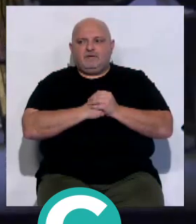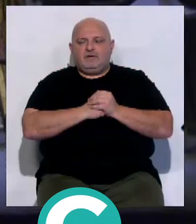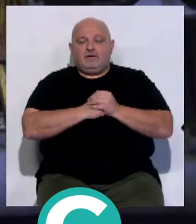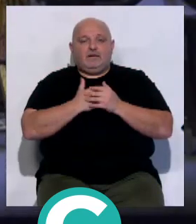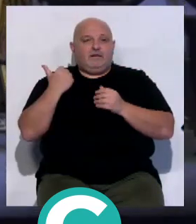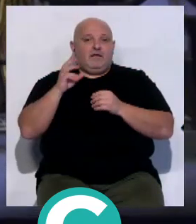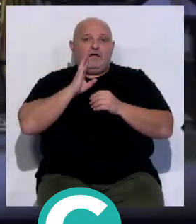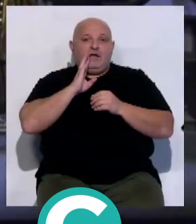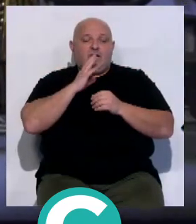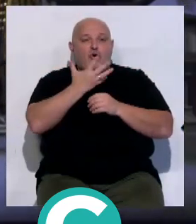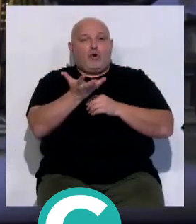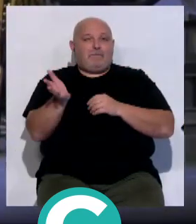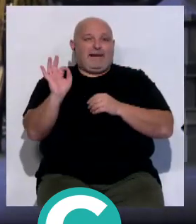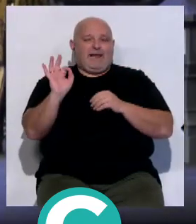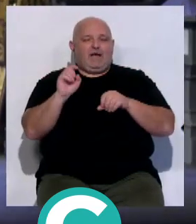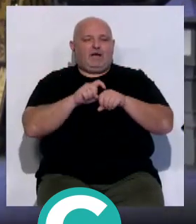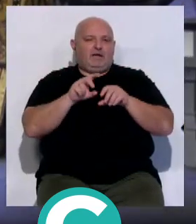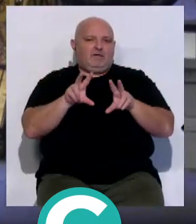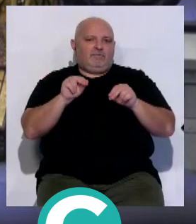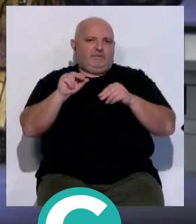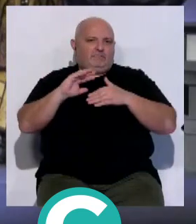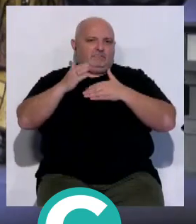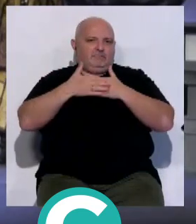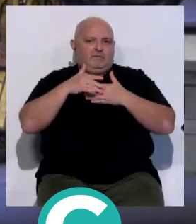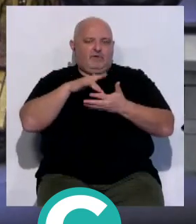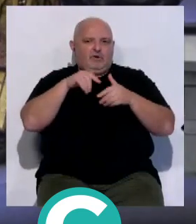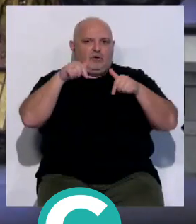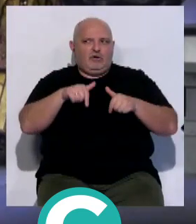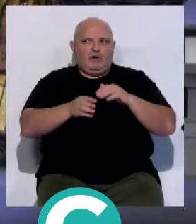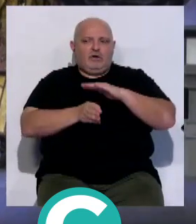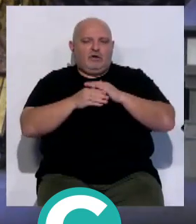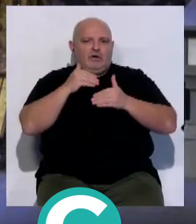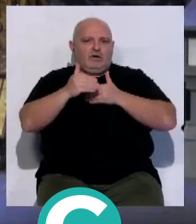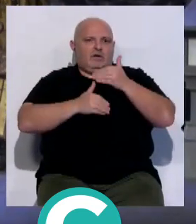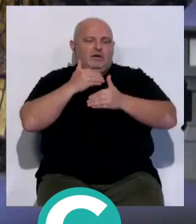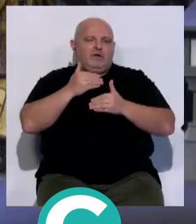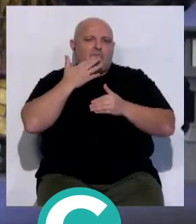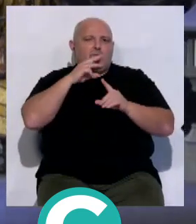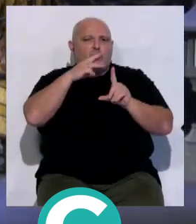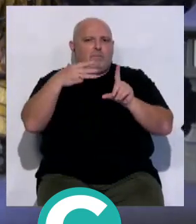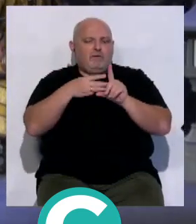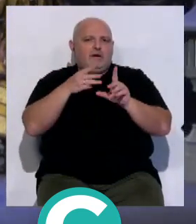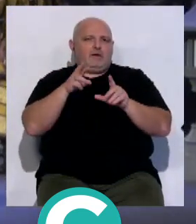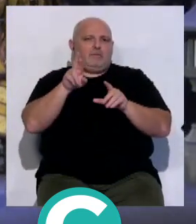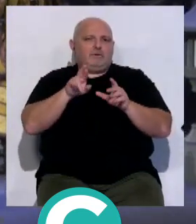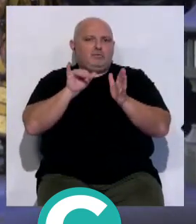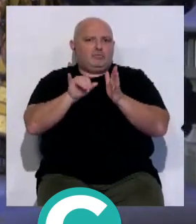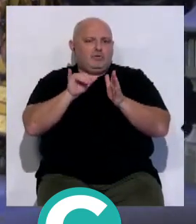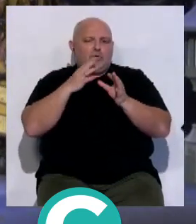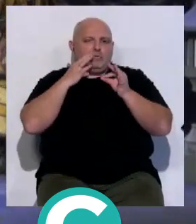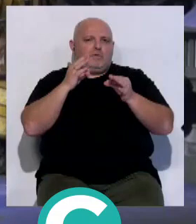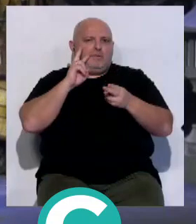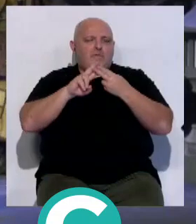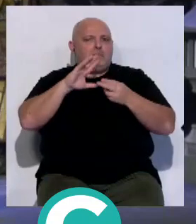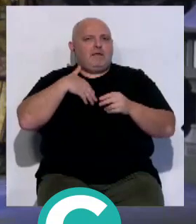Con la ópera precisamente nos despedimos. Pueden seguir informados en OndaCádiz.es y en la segunda edición de Noticias Cádiz con la compañera Carmen Más a partir de